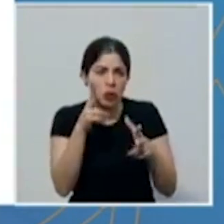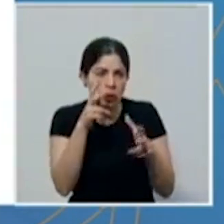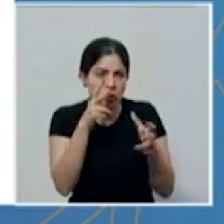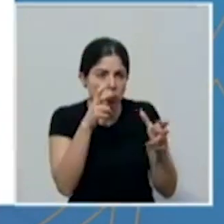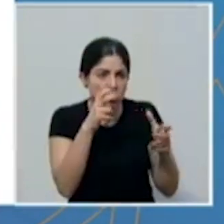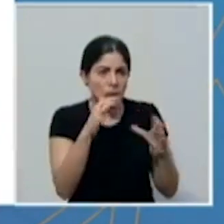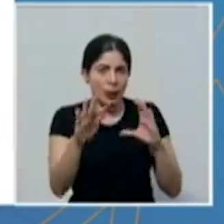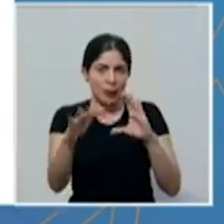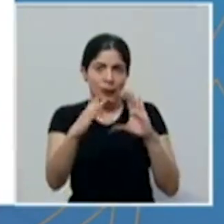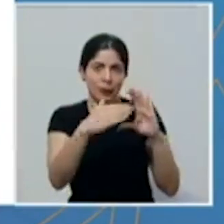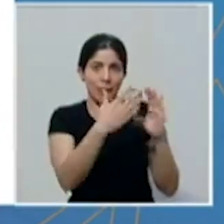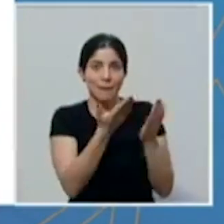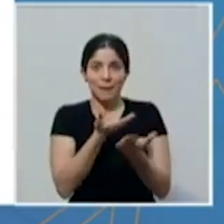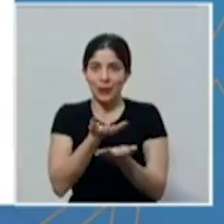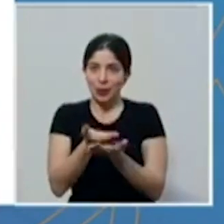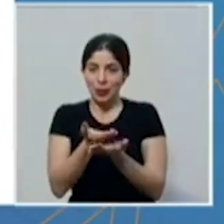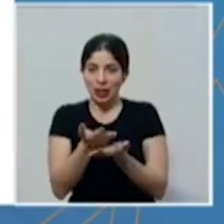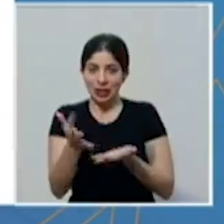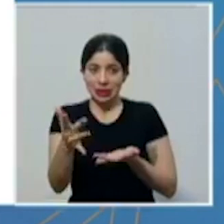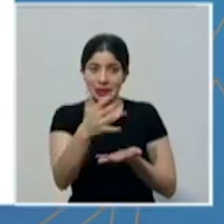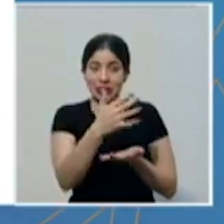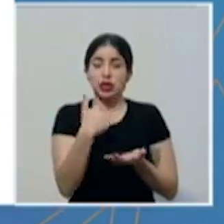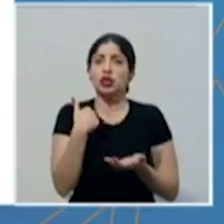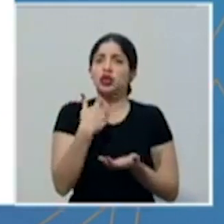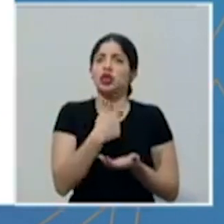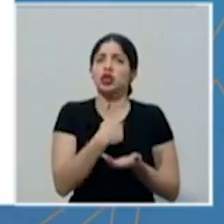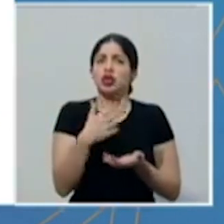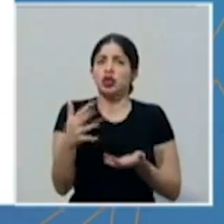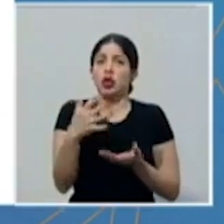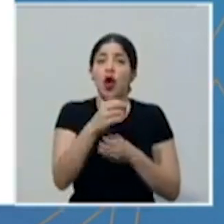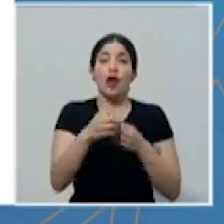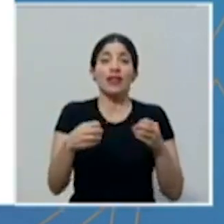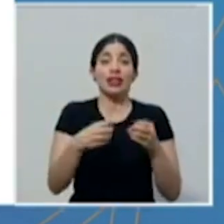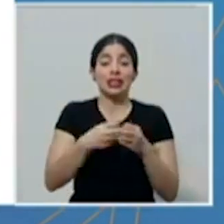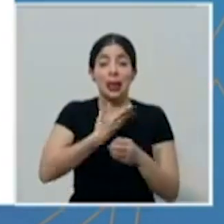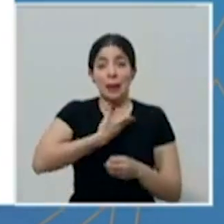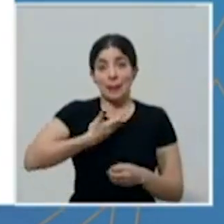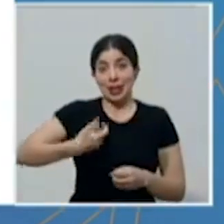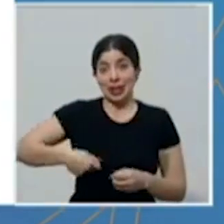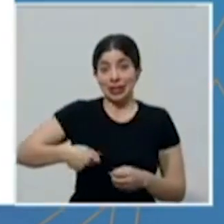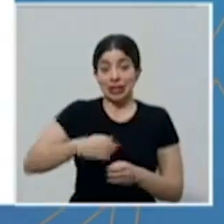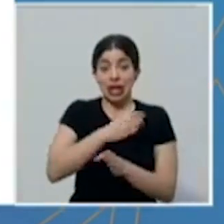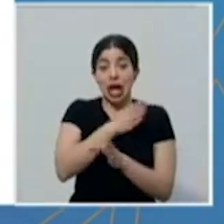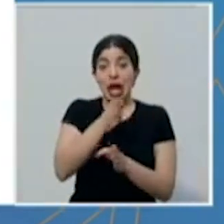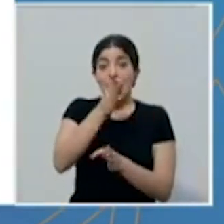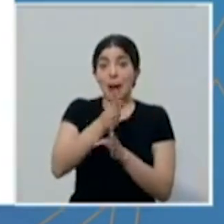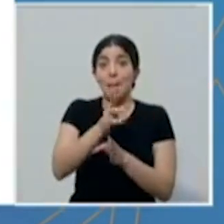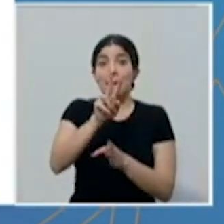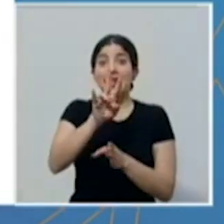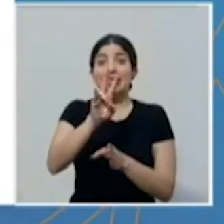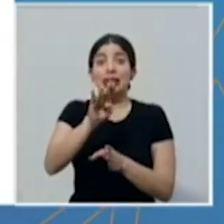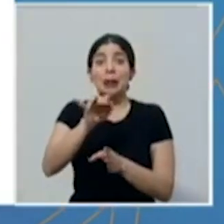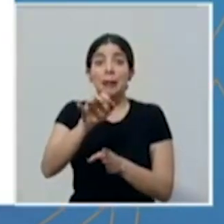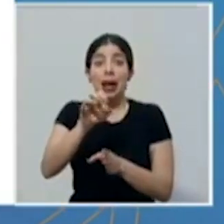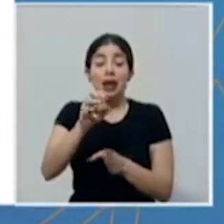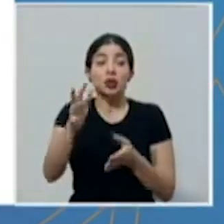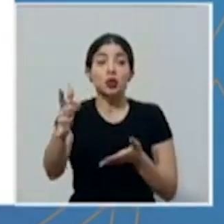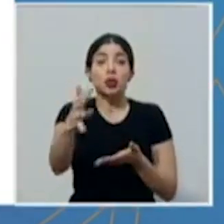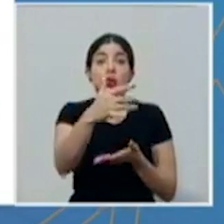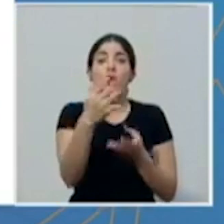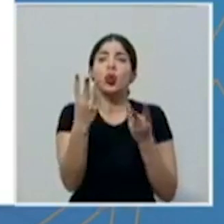propuestas, vean, recibimos el despacho presidente, al 27 de mayo se habían recibido